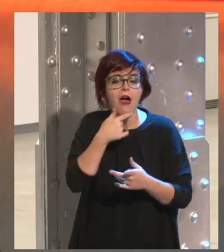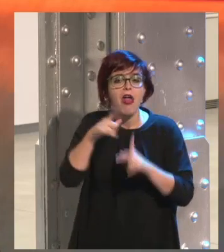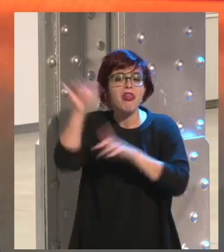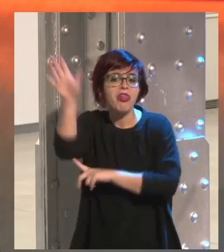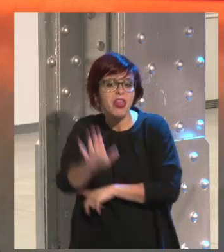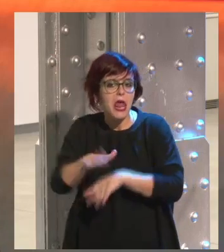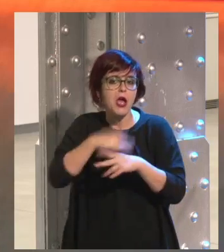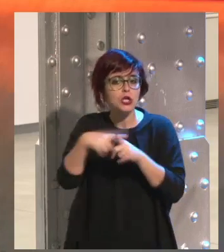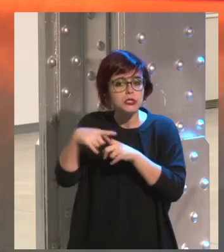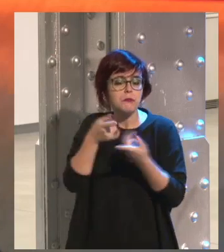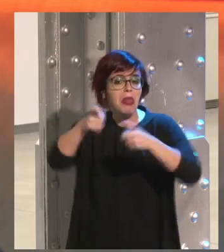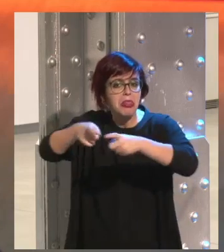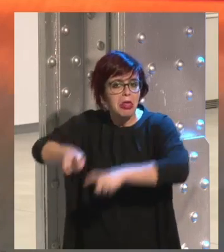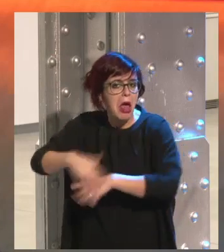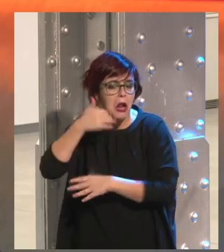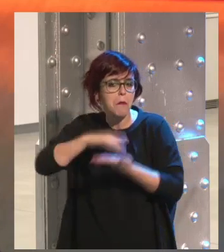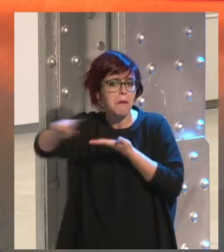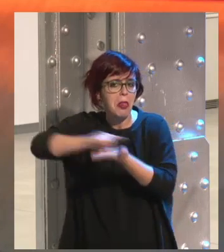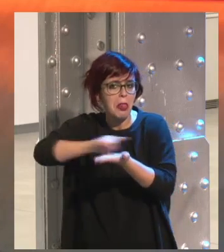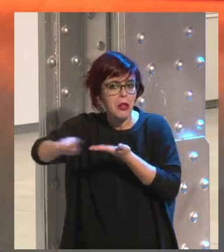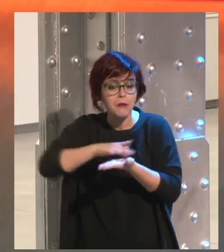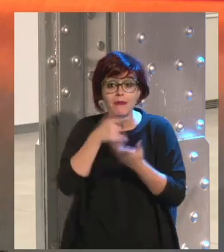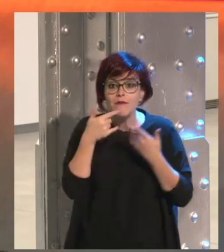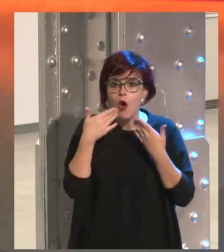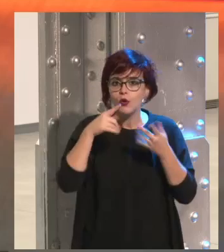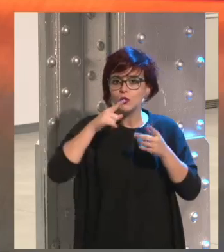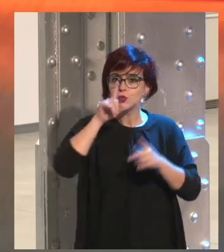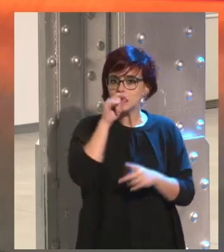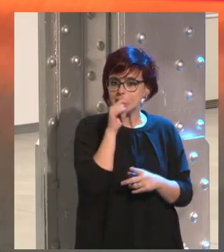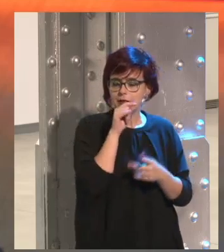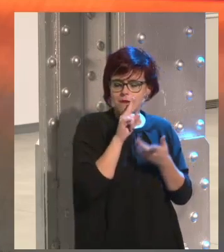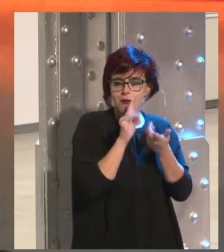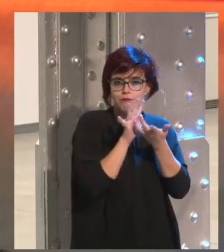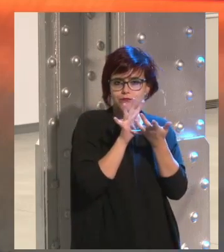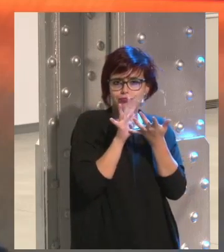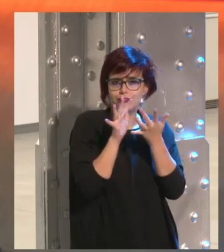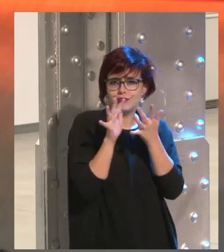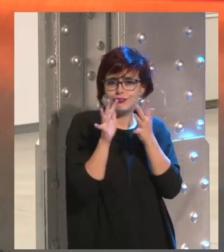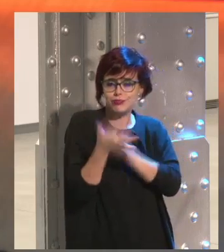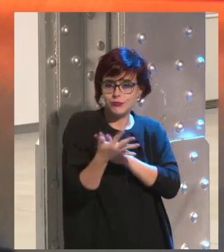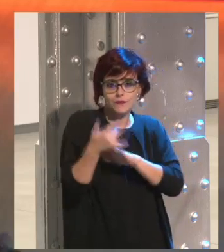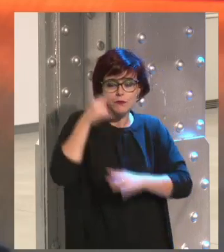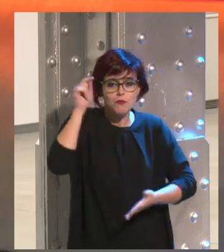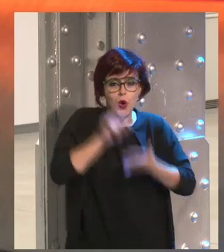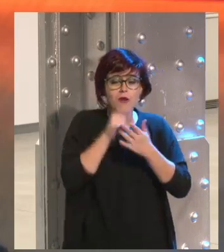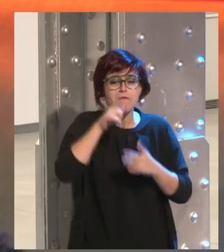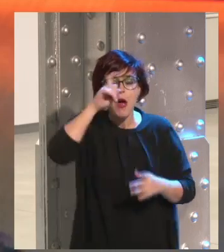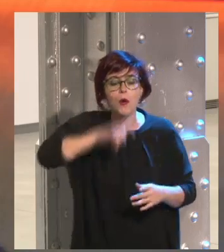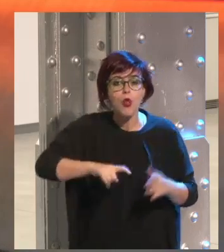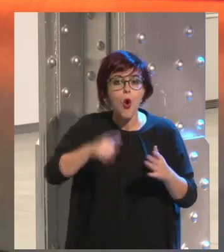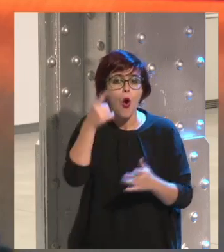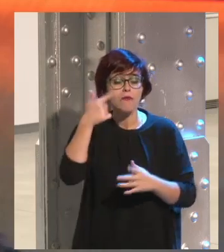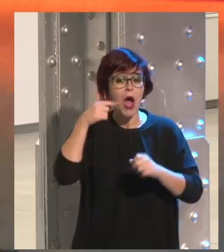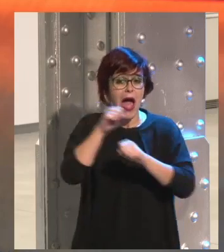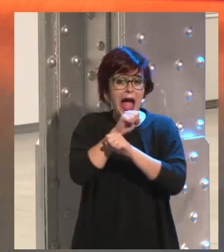curioso como Twitter se ha ido convirtiendo en una herramienta de información, de comunicación, desde, me acuerdo perfectamente, el día que hubo unos